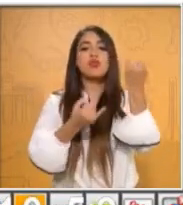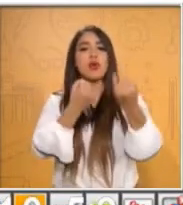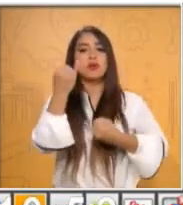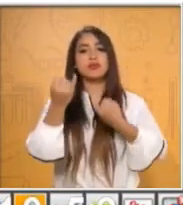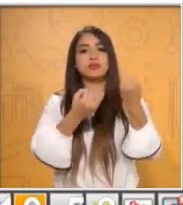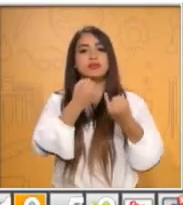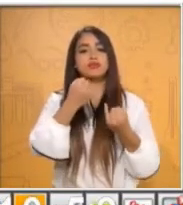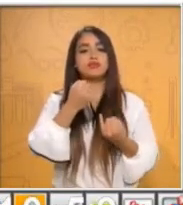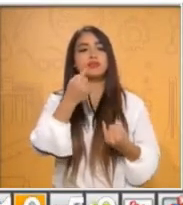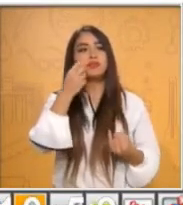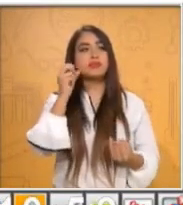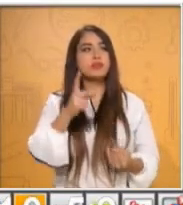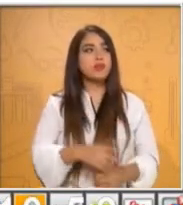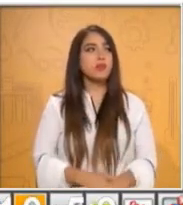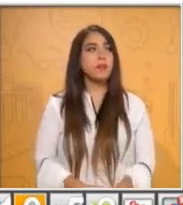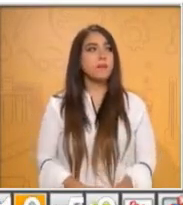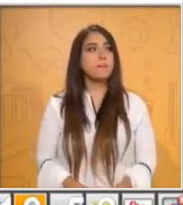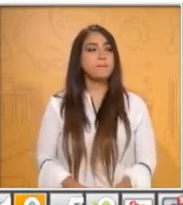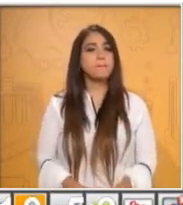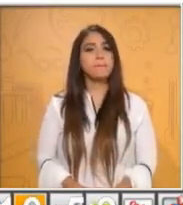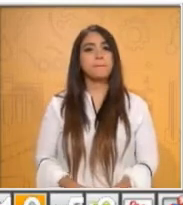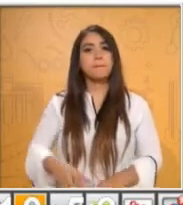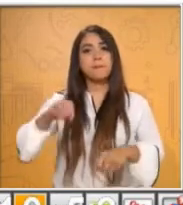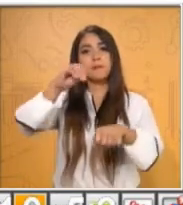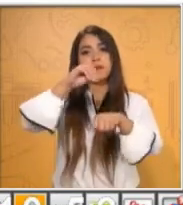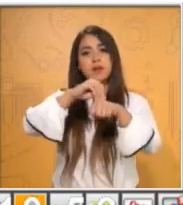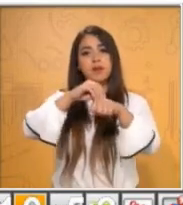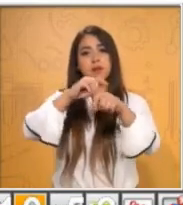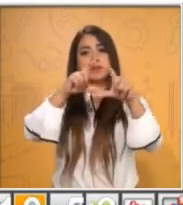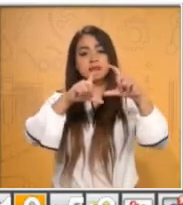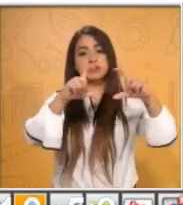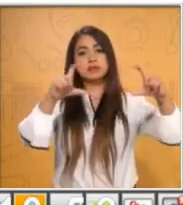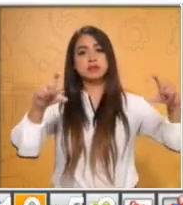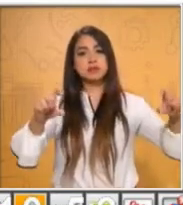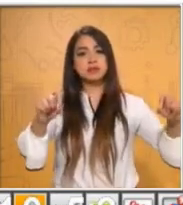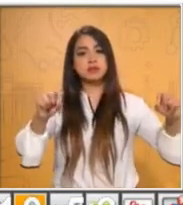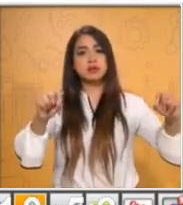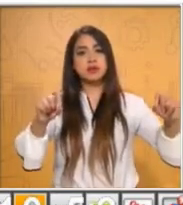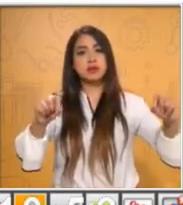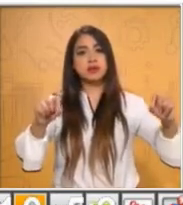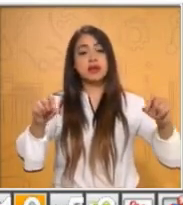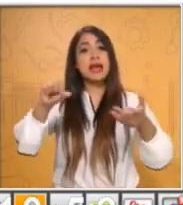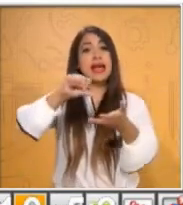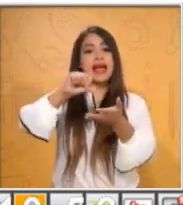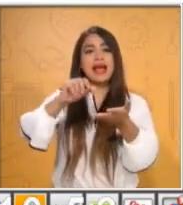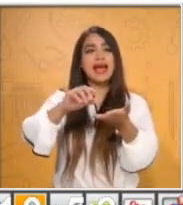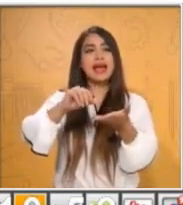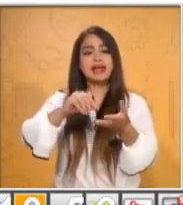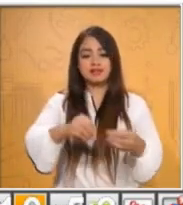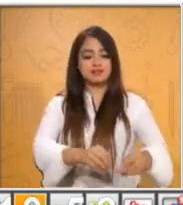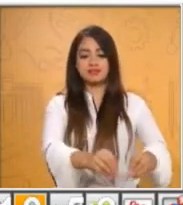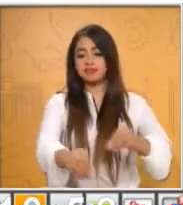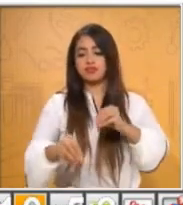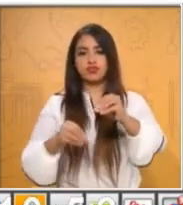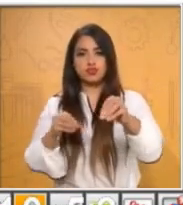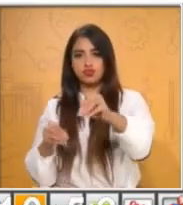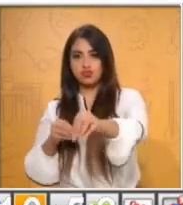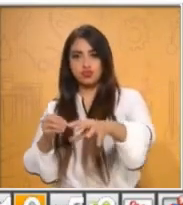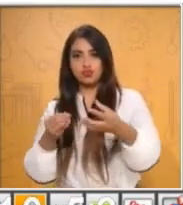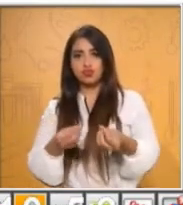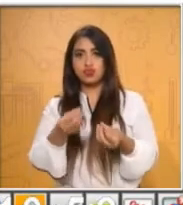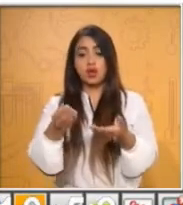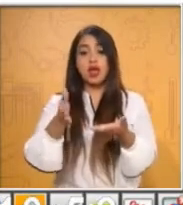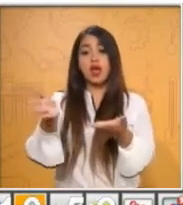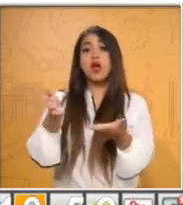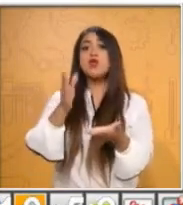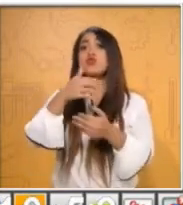al nueve. Siguiente, pongan las tarjetas al centro con los números hacia abajo. ¿Qué quiere decir? Que no se